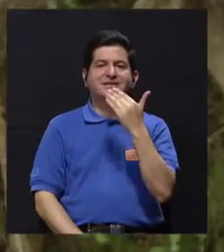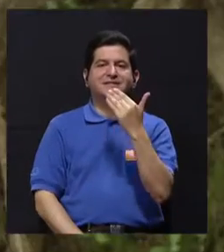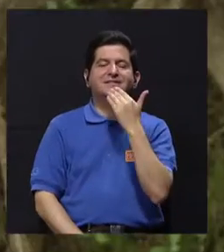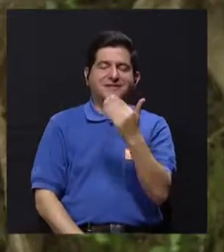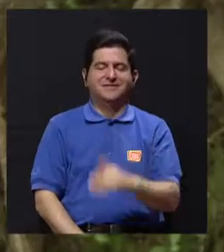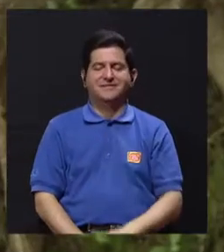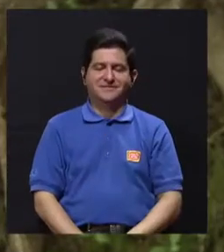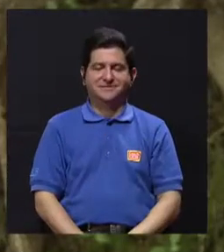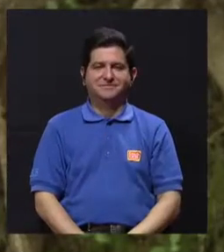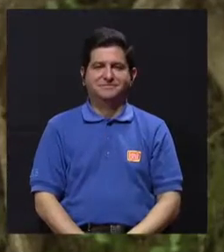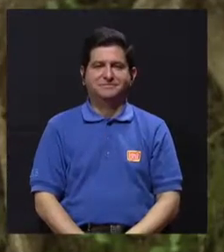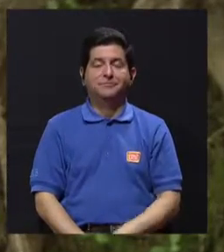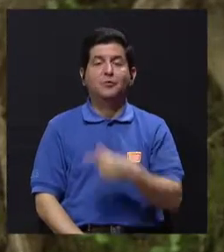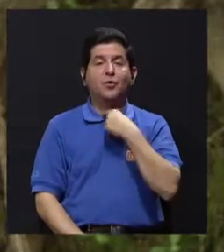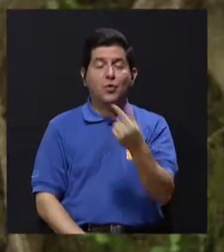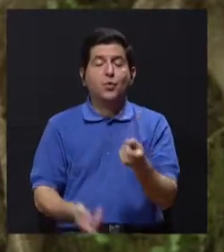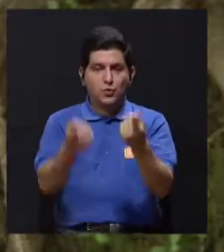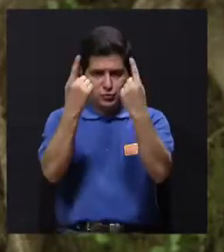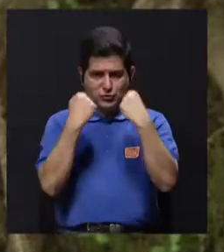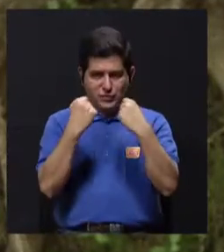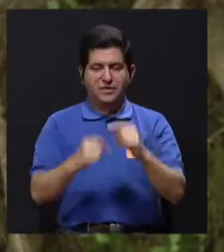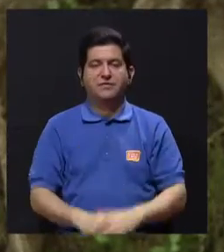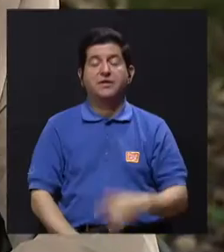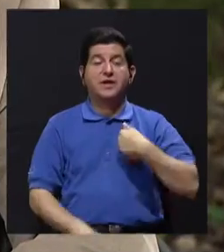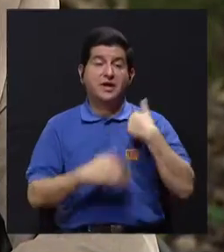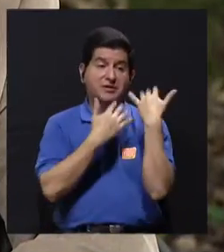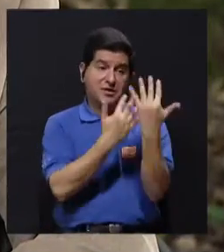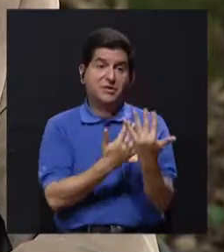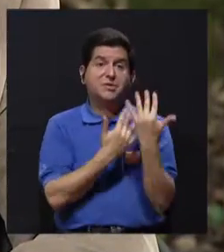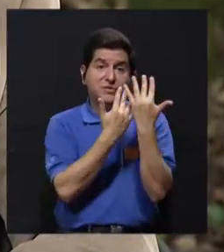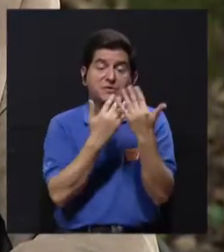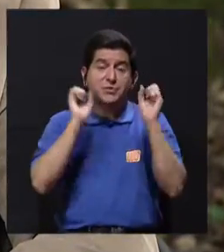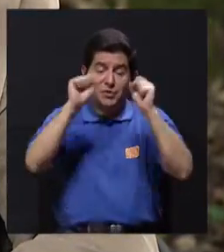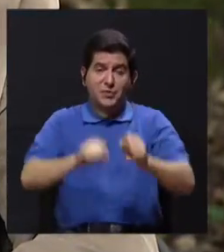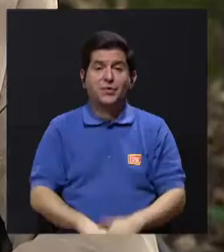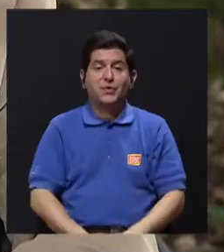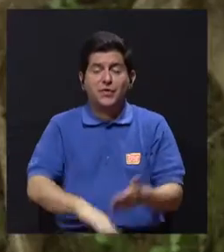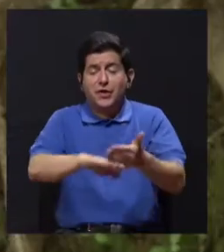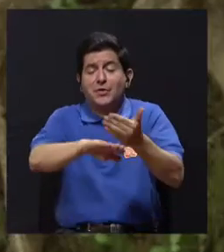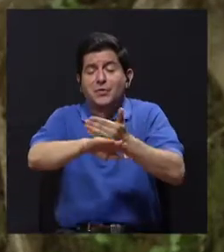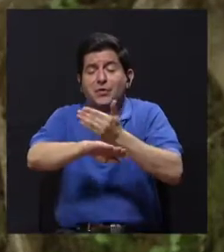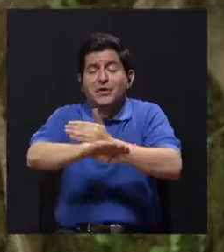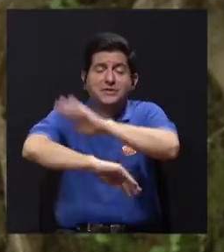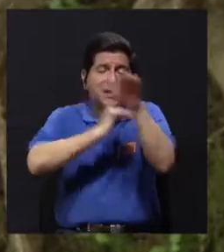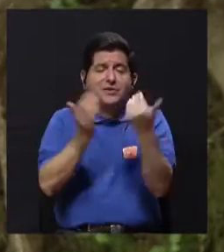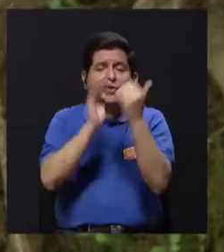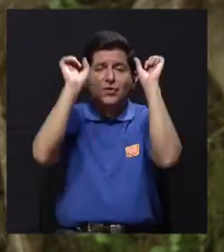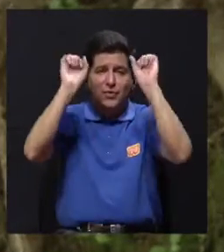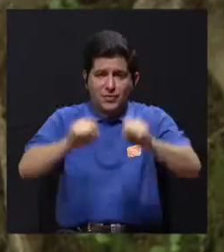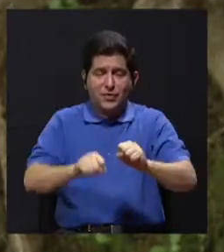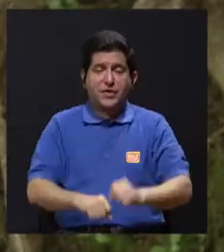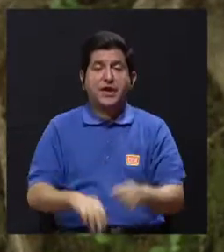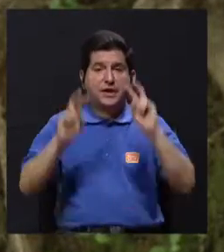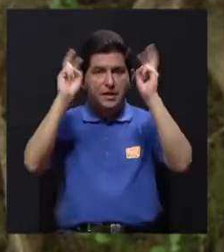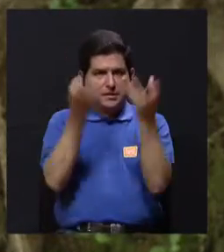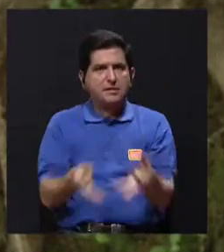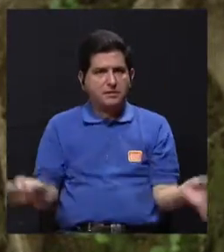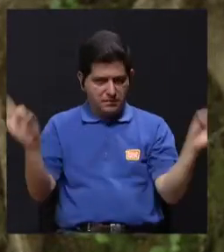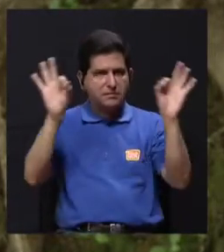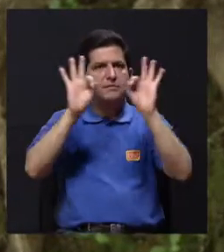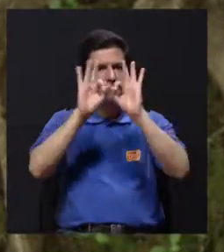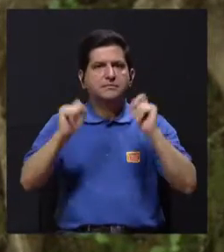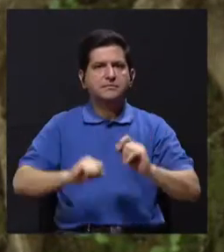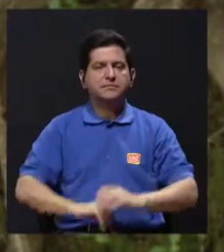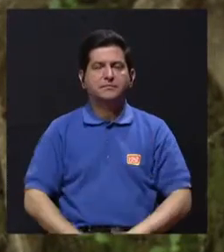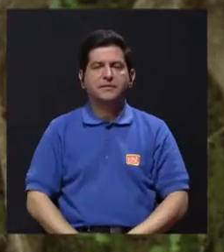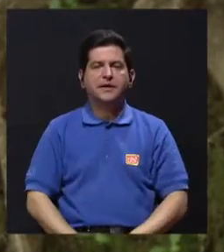Gracias por acompañarnos. Muchísimas gracias doctor por acompañarnos. Un gusto estar acá y espero poder avanzar todo lo que se pueda